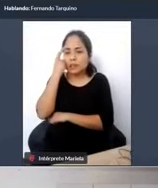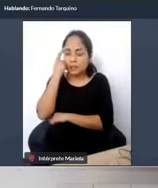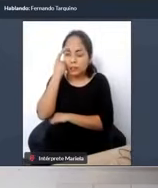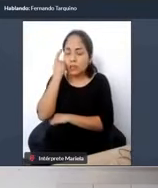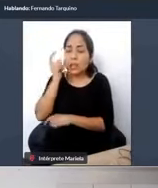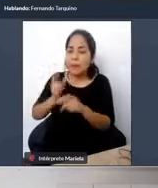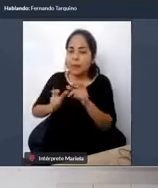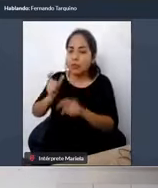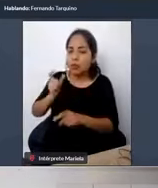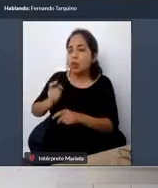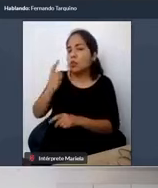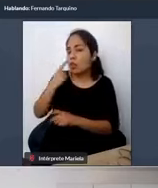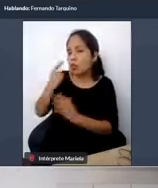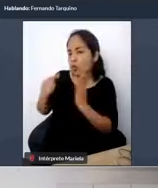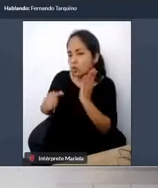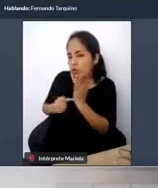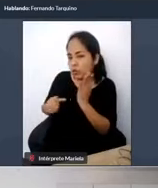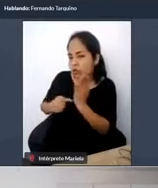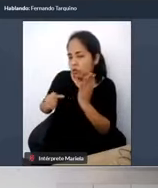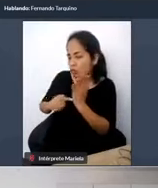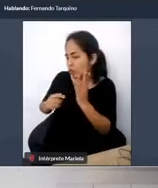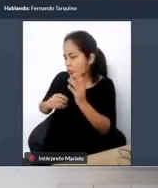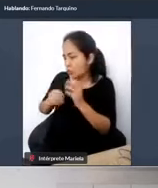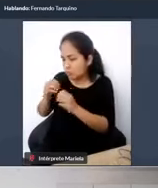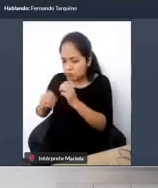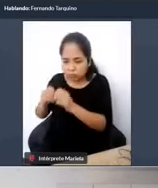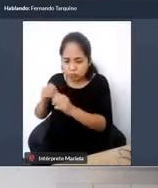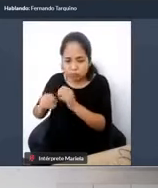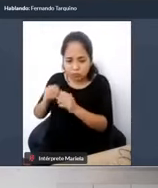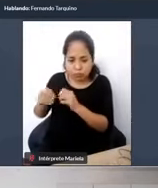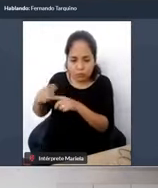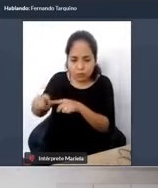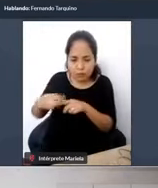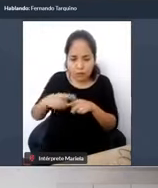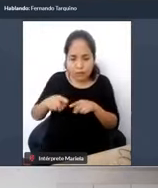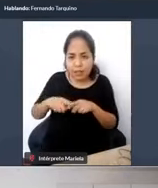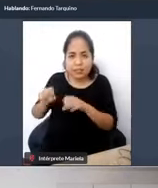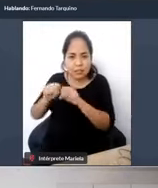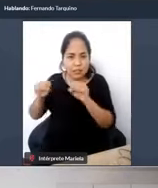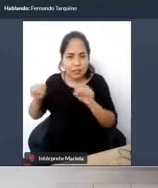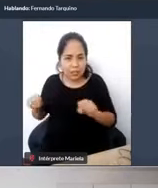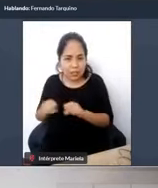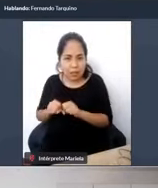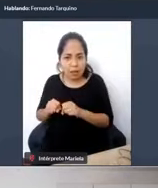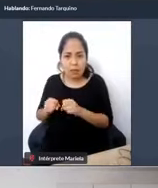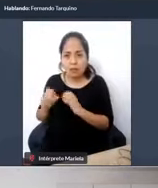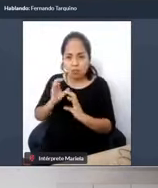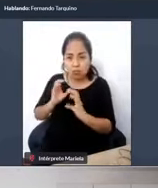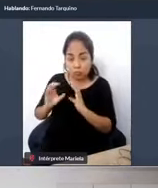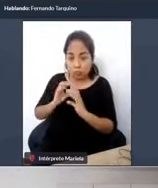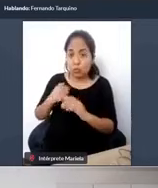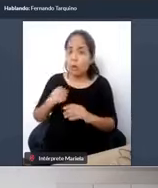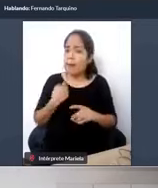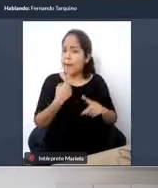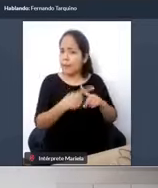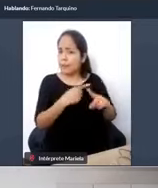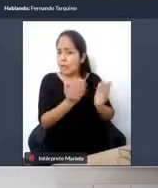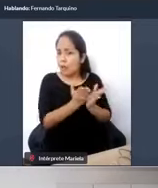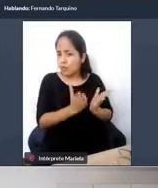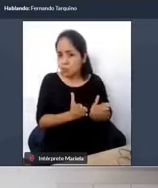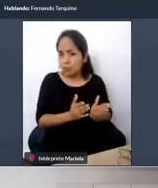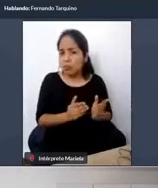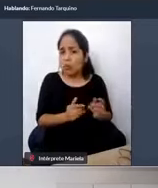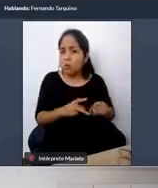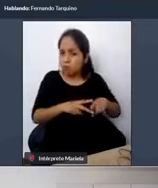tecnologías, de programación, de sistemas de telecomunicaciones, tengo un exalumno que está empezando a